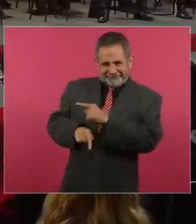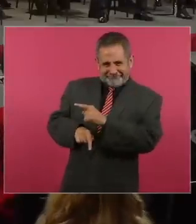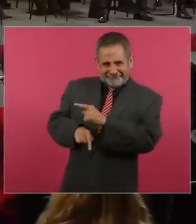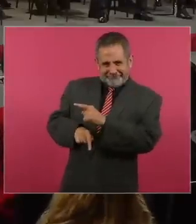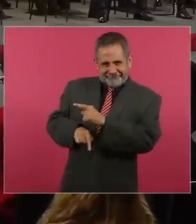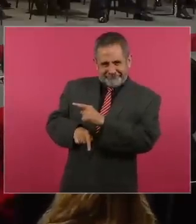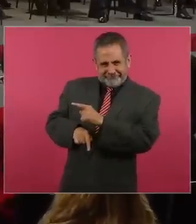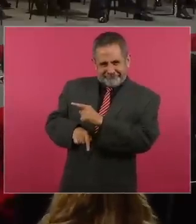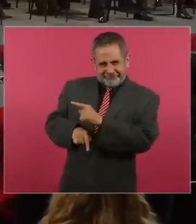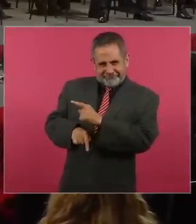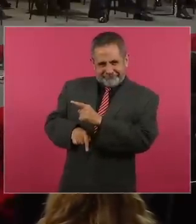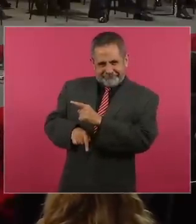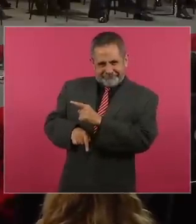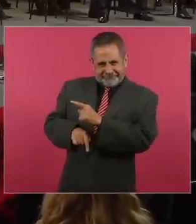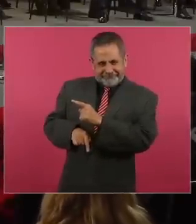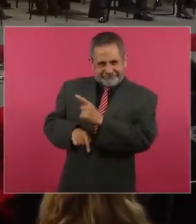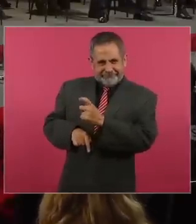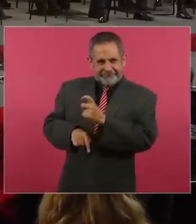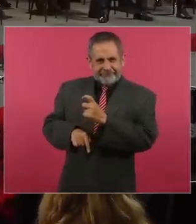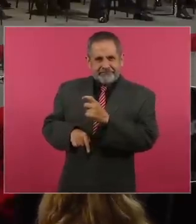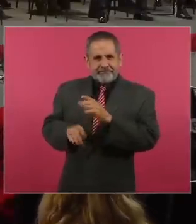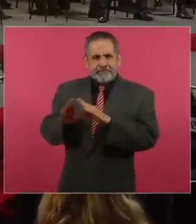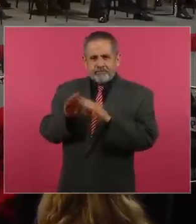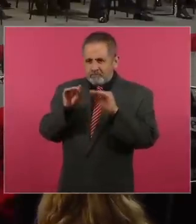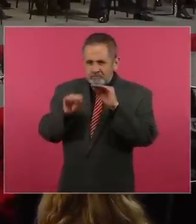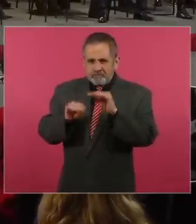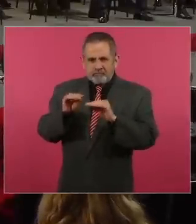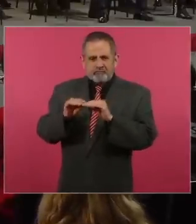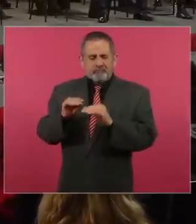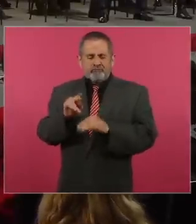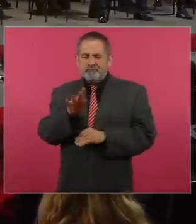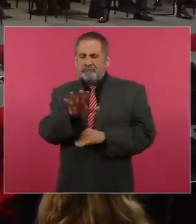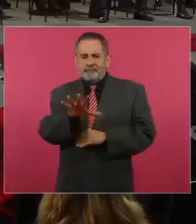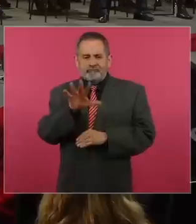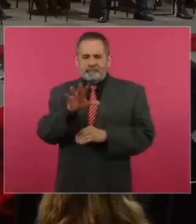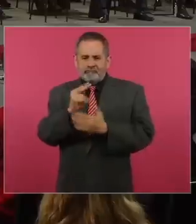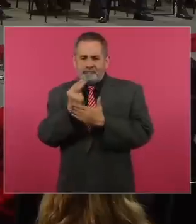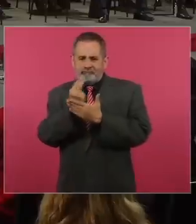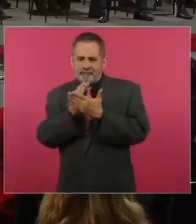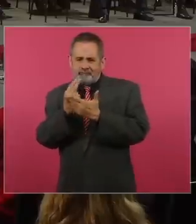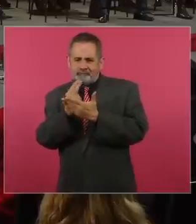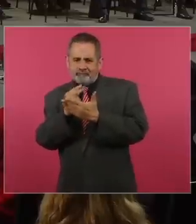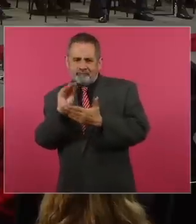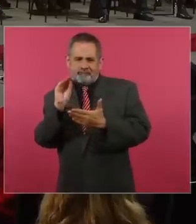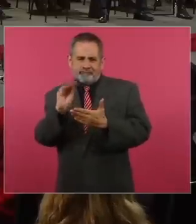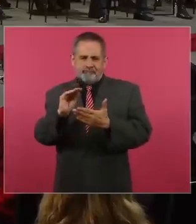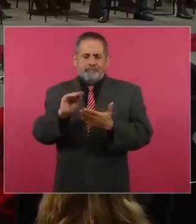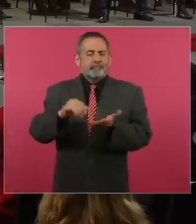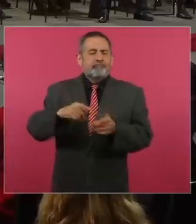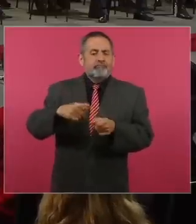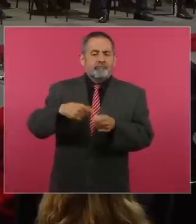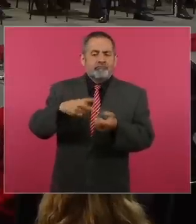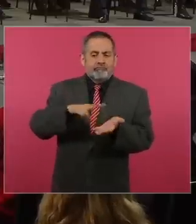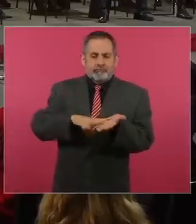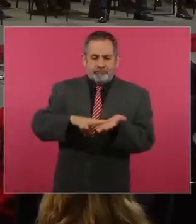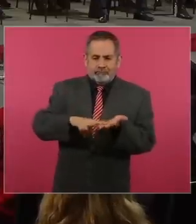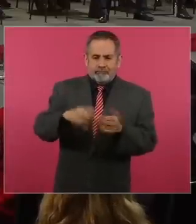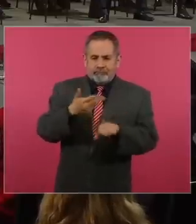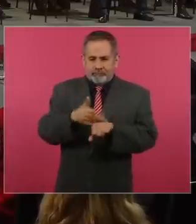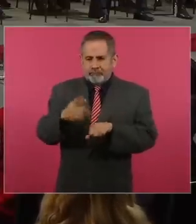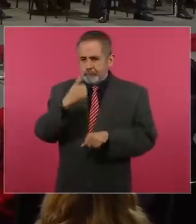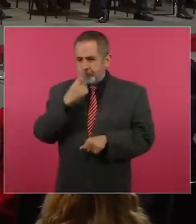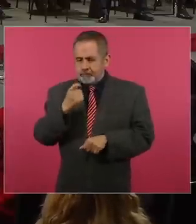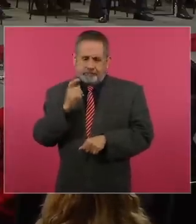que aquí tenemos al frente, tendrán esos rasgos distintivos que nos caracterizan los colores verde, blanco y rojo,